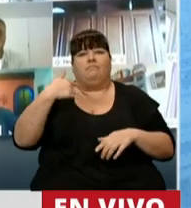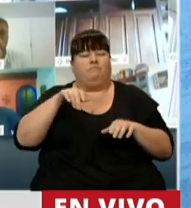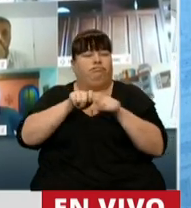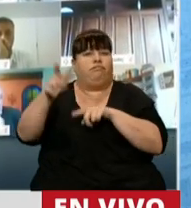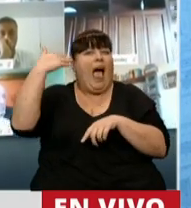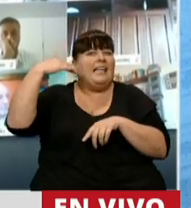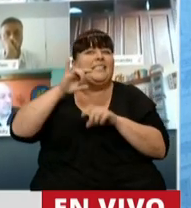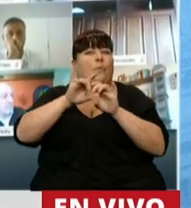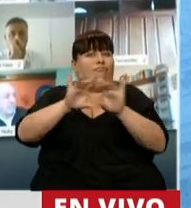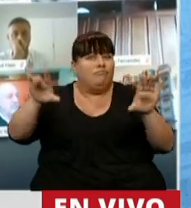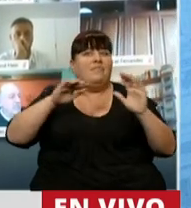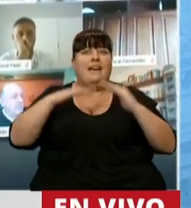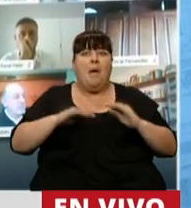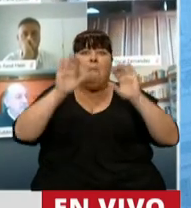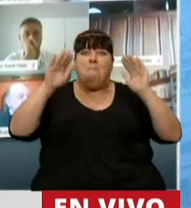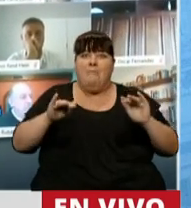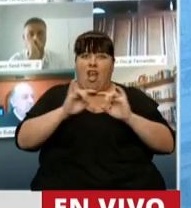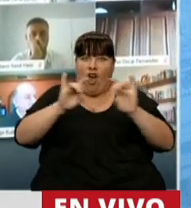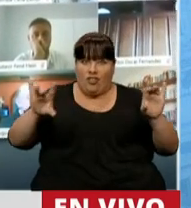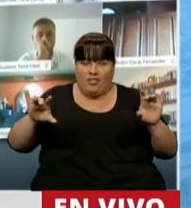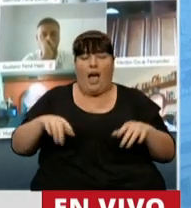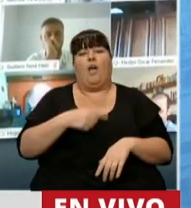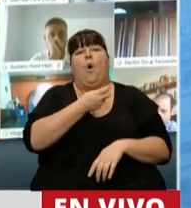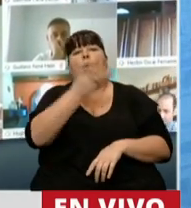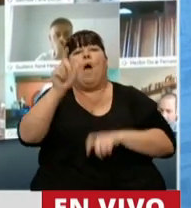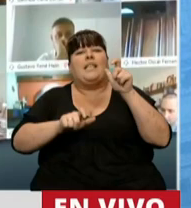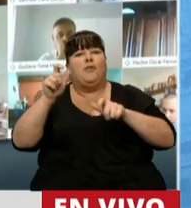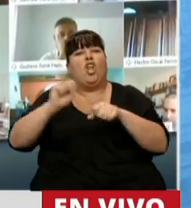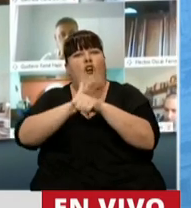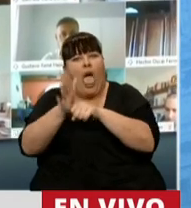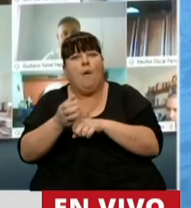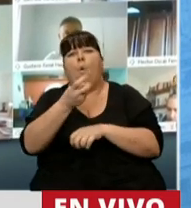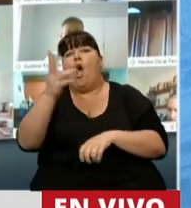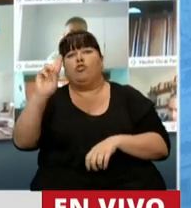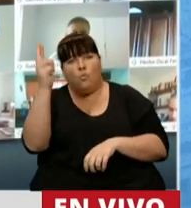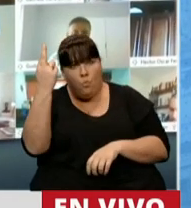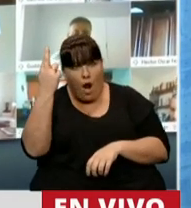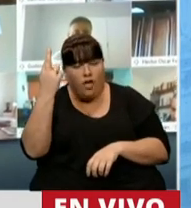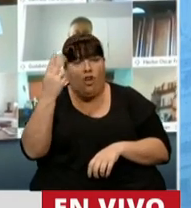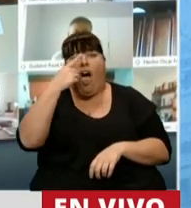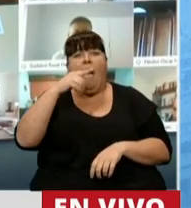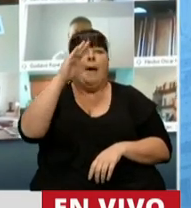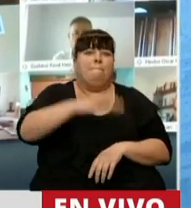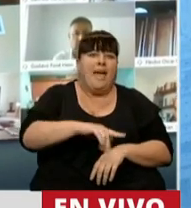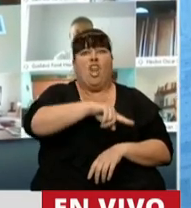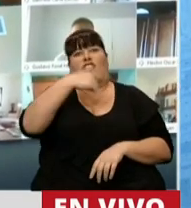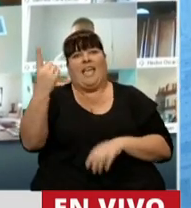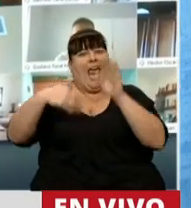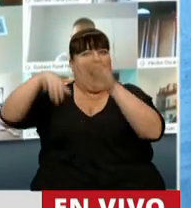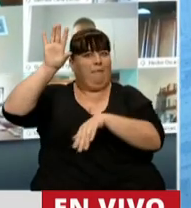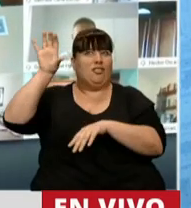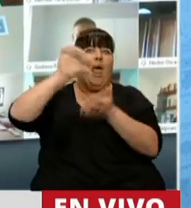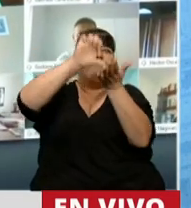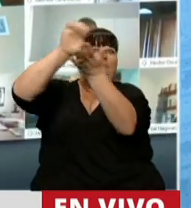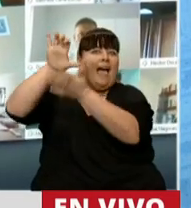la velocidad con que el virus impactó sobre la población. La cantidad de personas infectadas y fallecidas resultó inferior a la de la mayoría